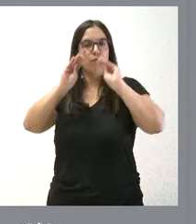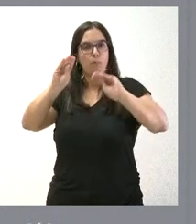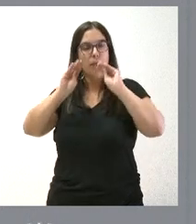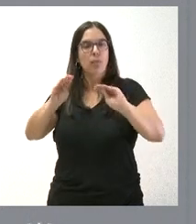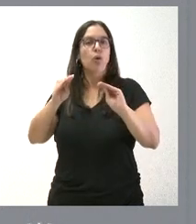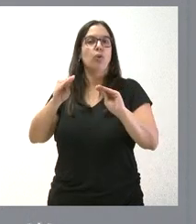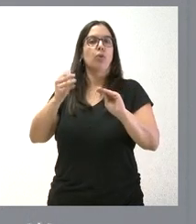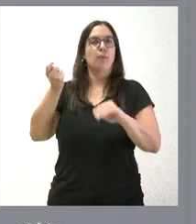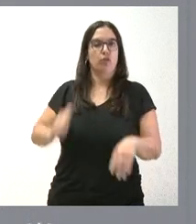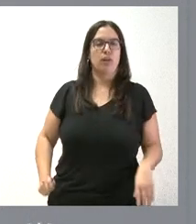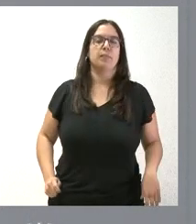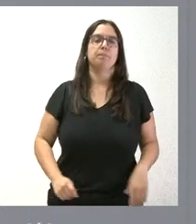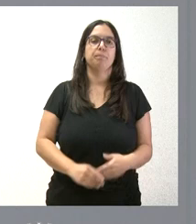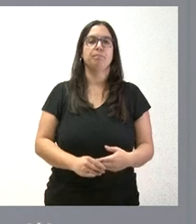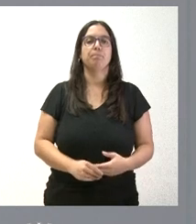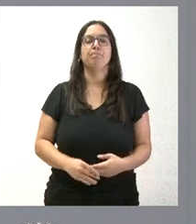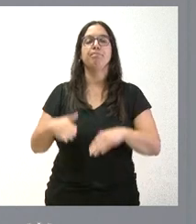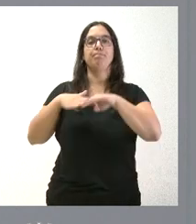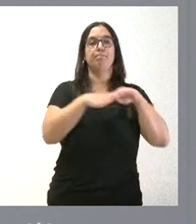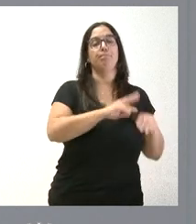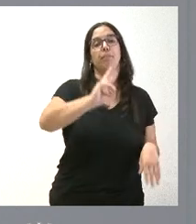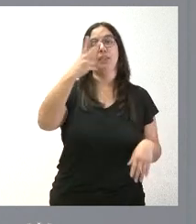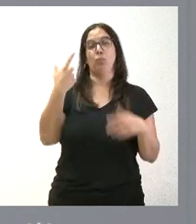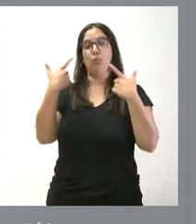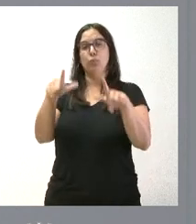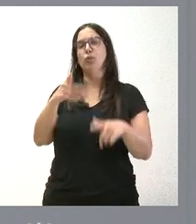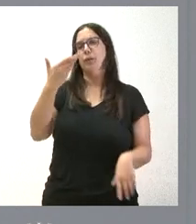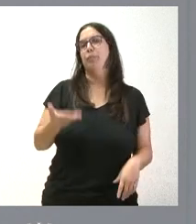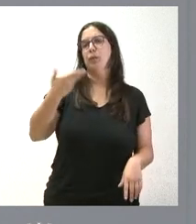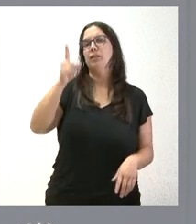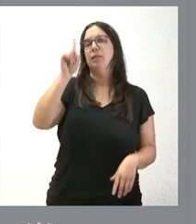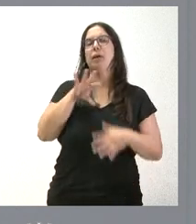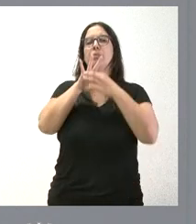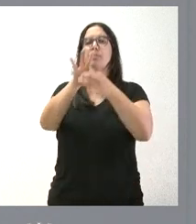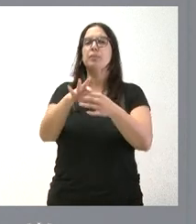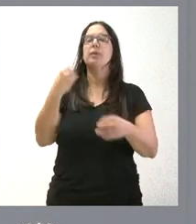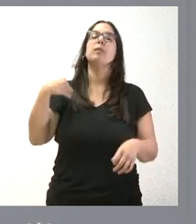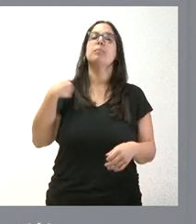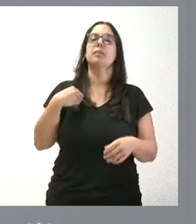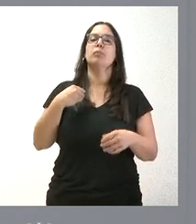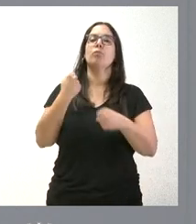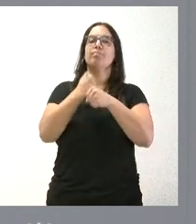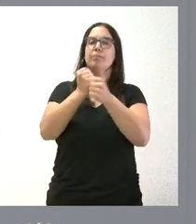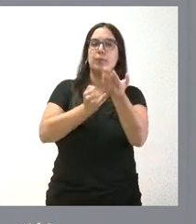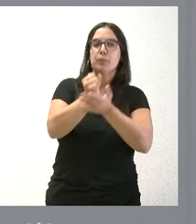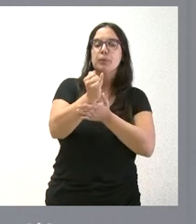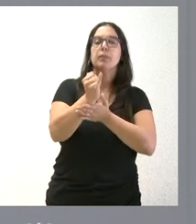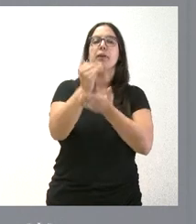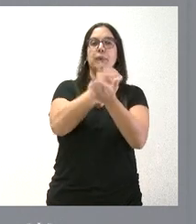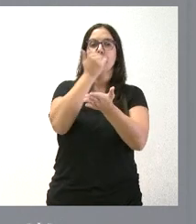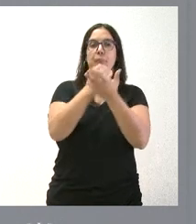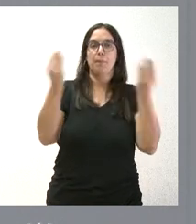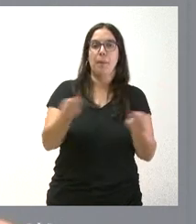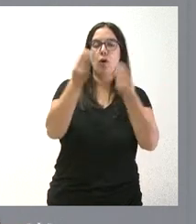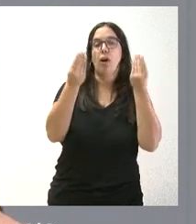profesionales. Un segundo grupo, también muy importante, es el que tiene que ver con la rentabilidad de las explotaciones agrarias y la mejora de la productividad de las